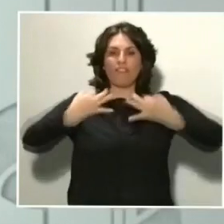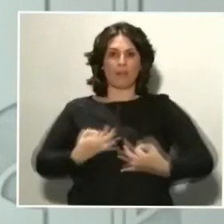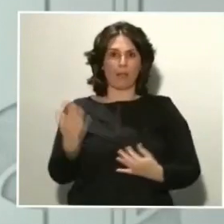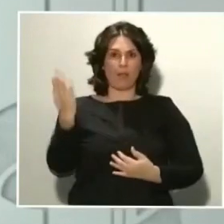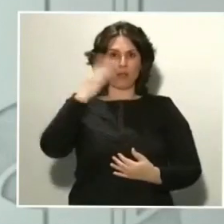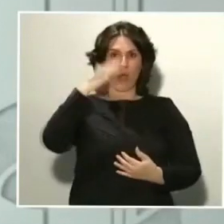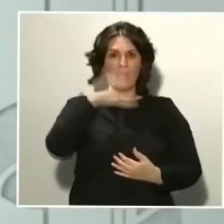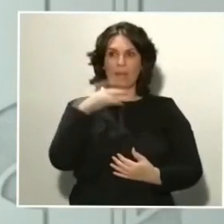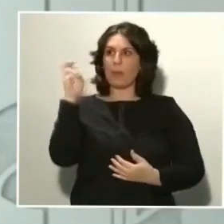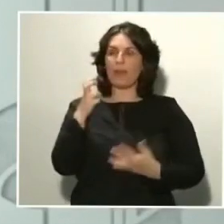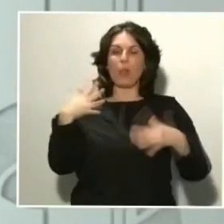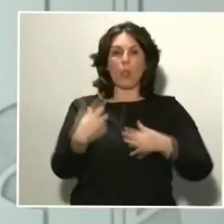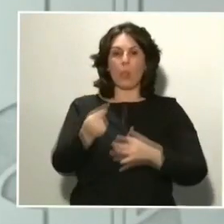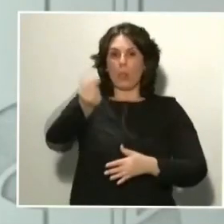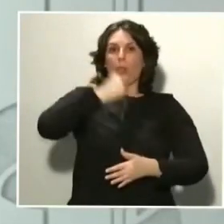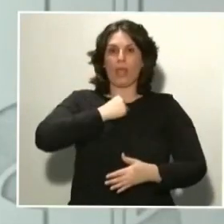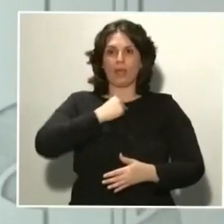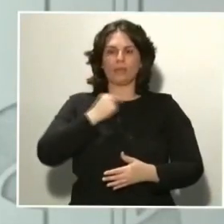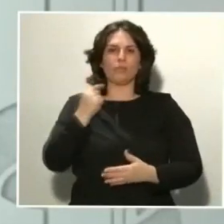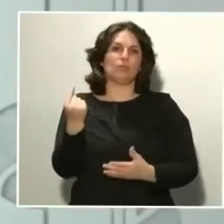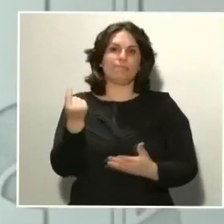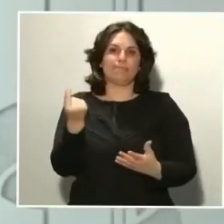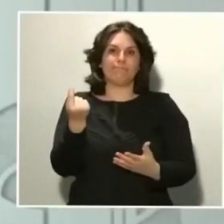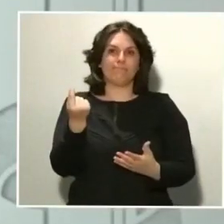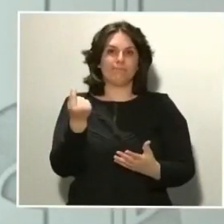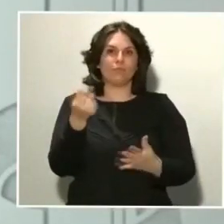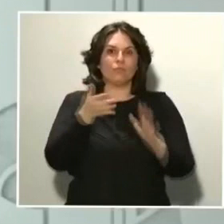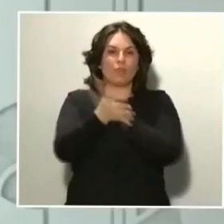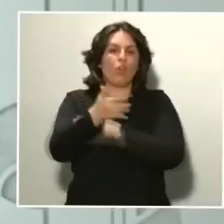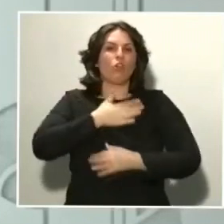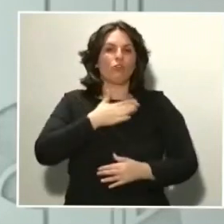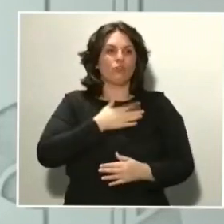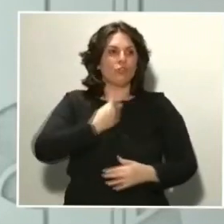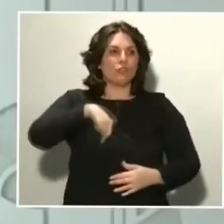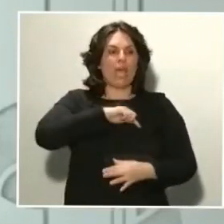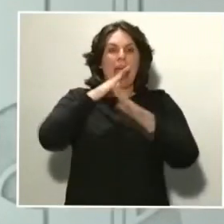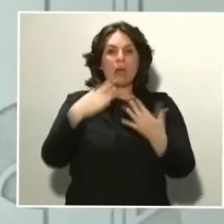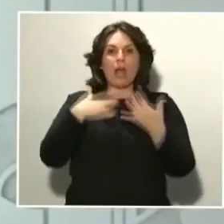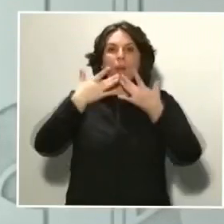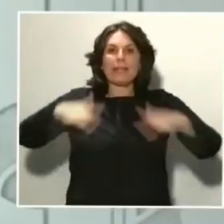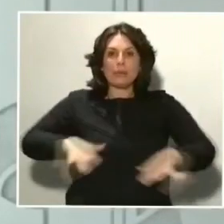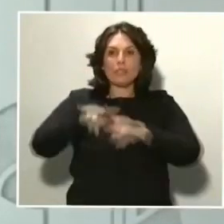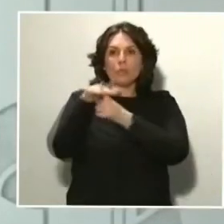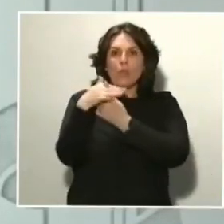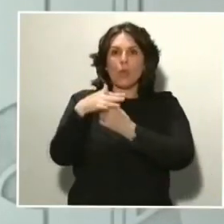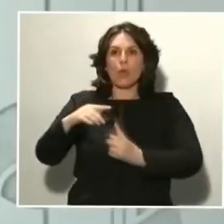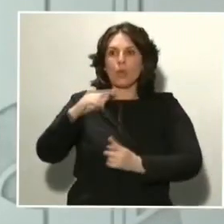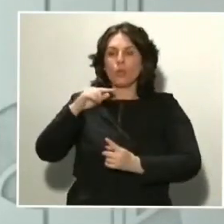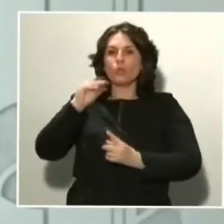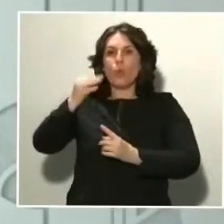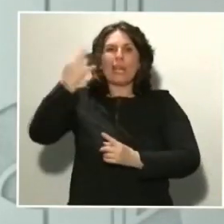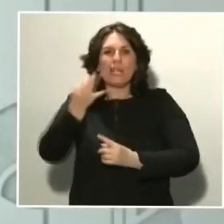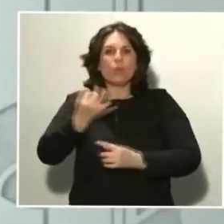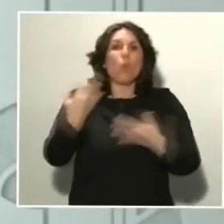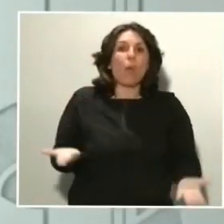pueden reportar y, por lo tanto, no tenemos ahora mismo una idea muy objetiva de la situación de transmisión comunitaria en algunas zonas. Se están